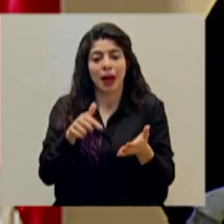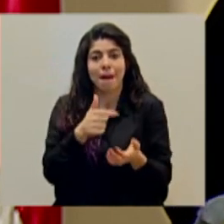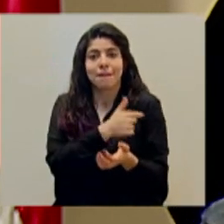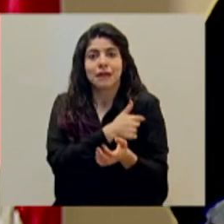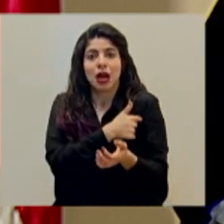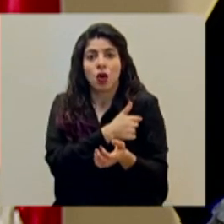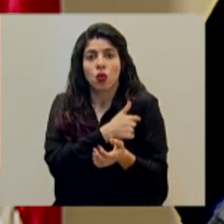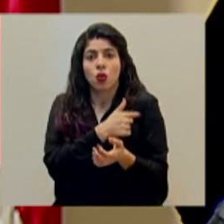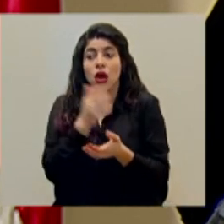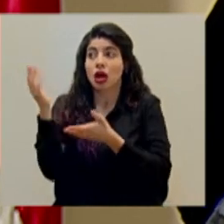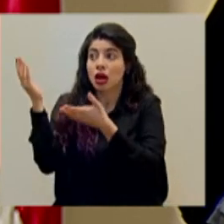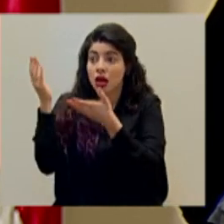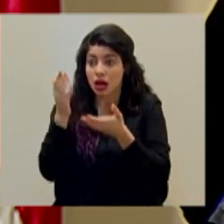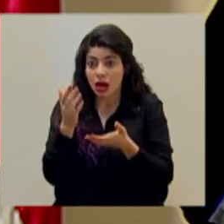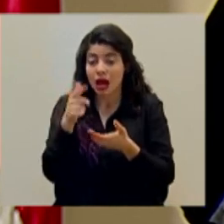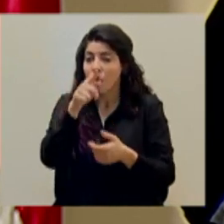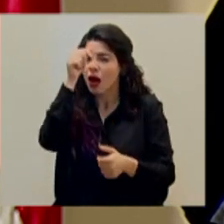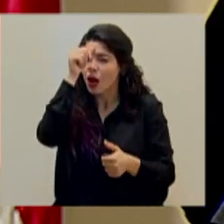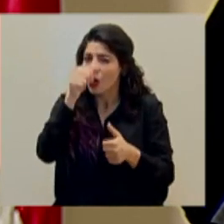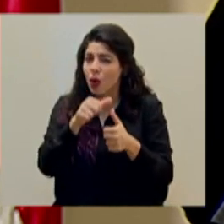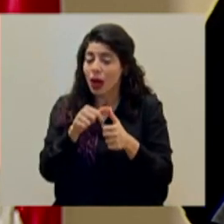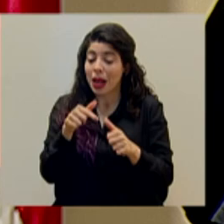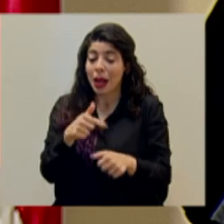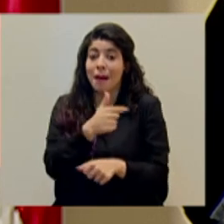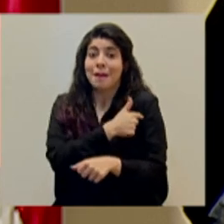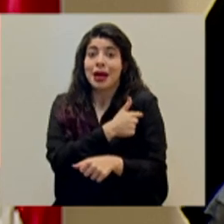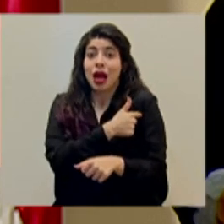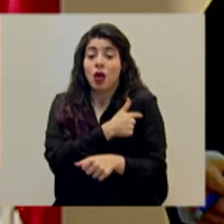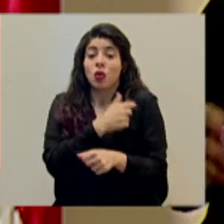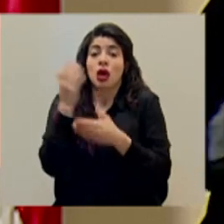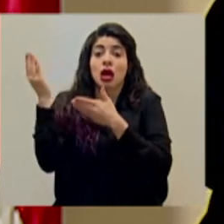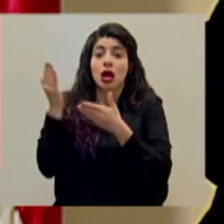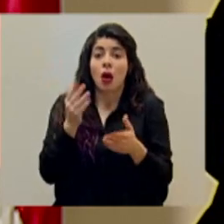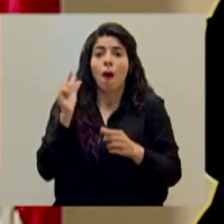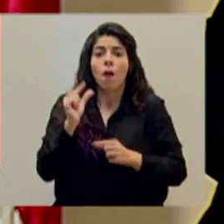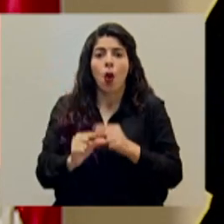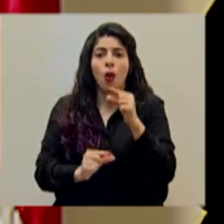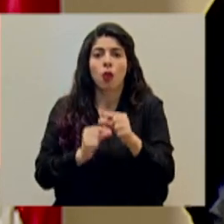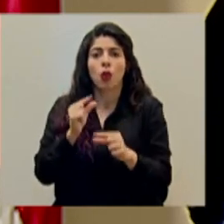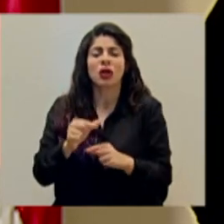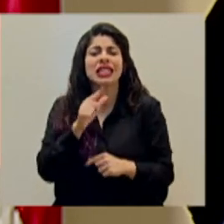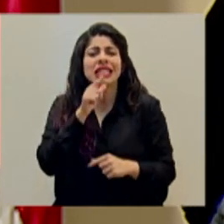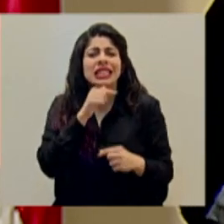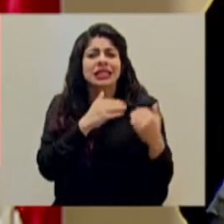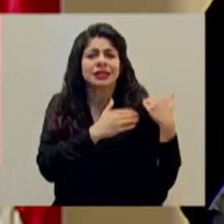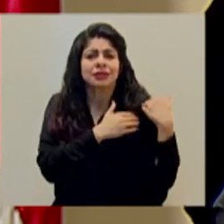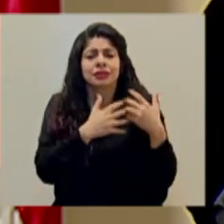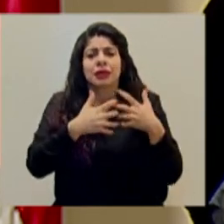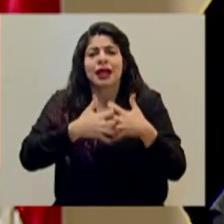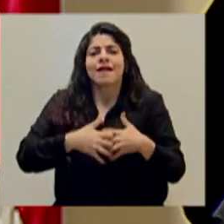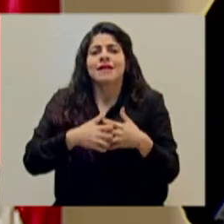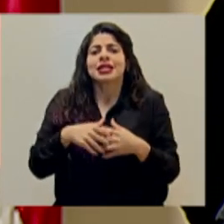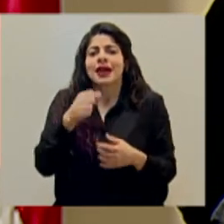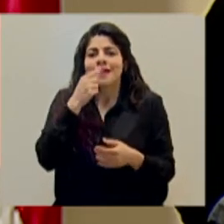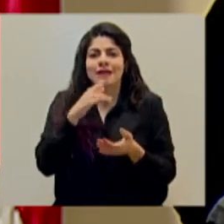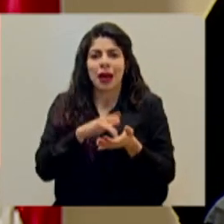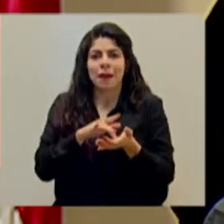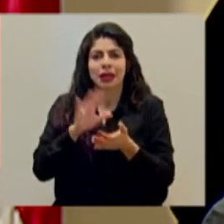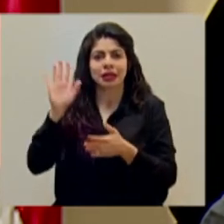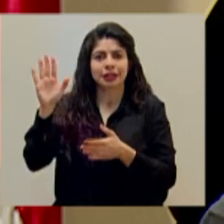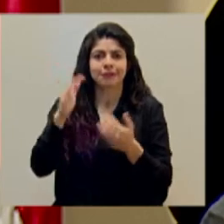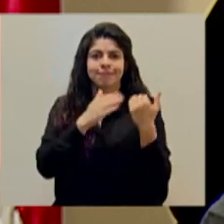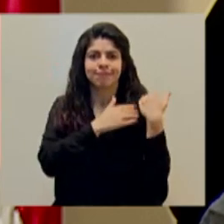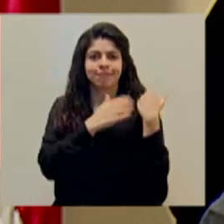conforme vaya llegando. Recuerdemos que esto es algo que le compete a la empresa farmacéutica respectiva.